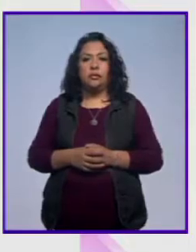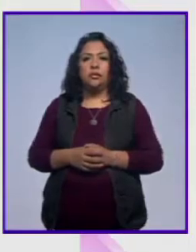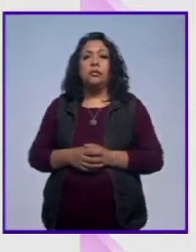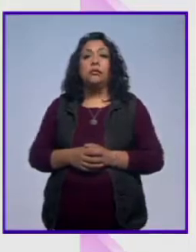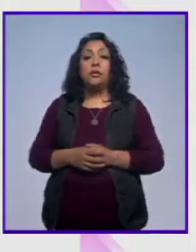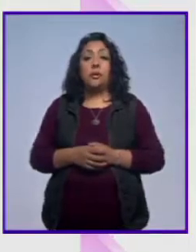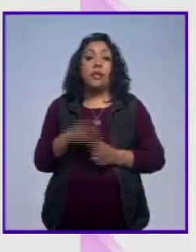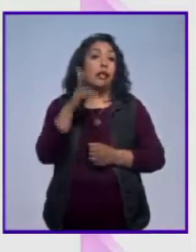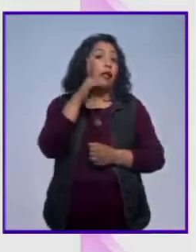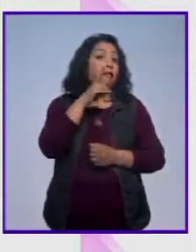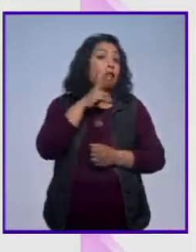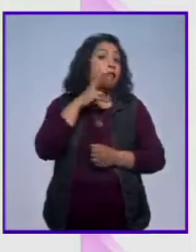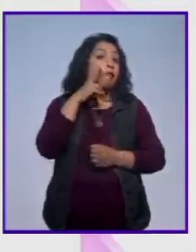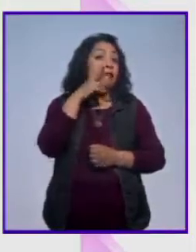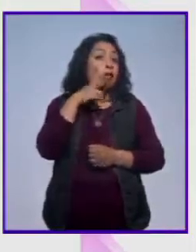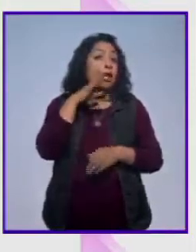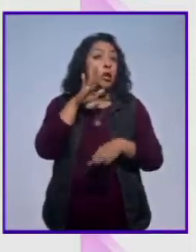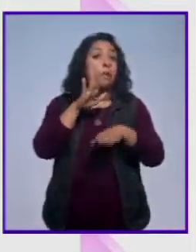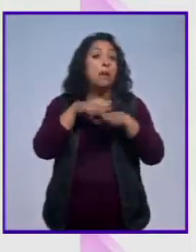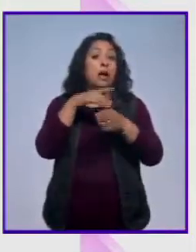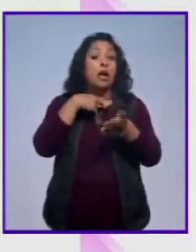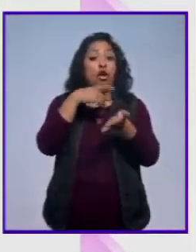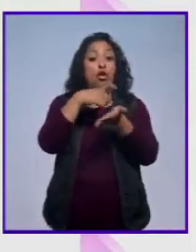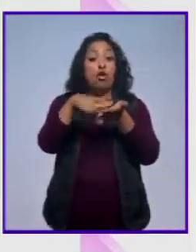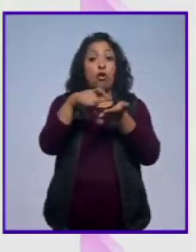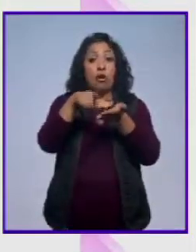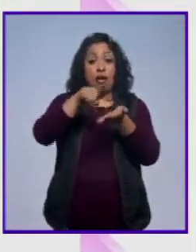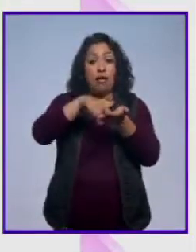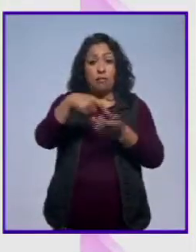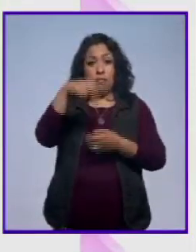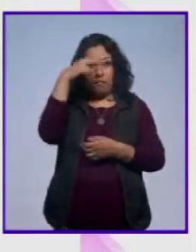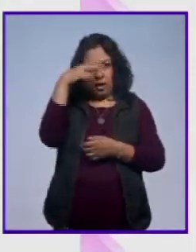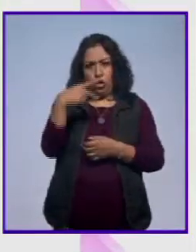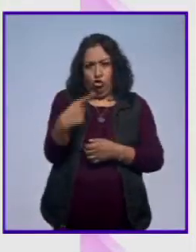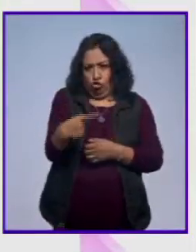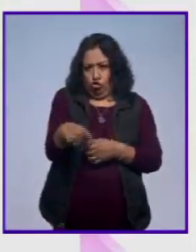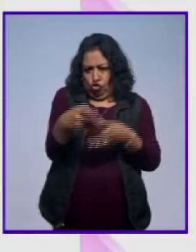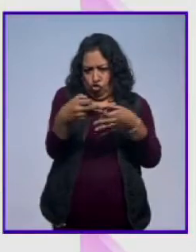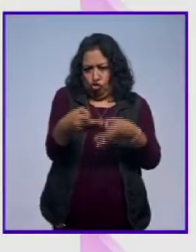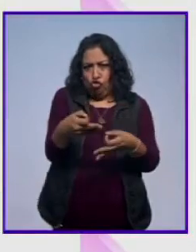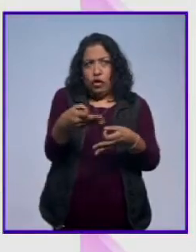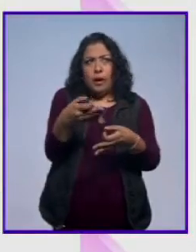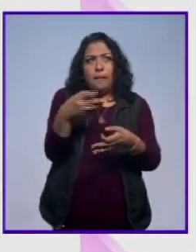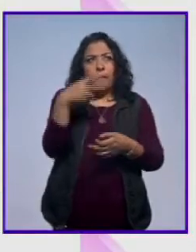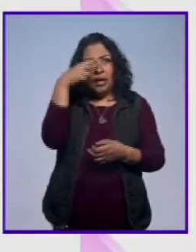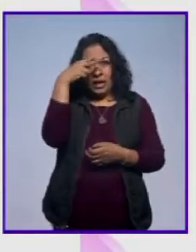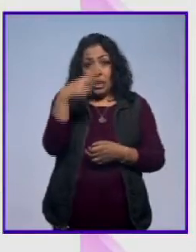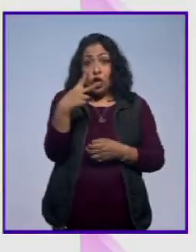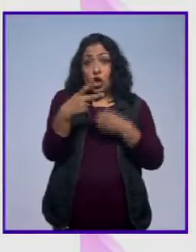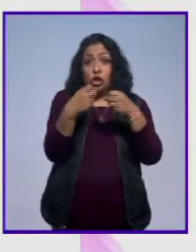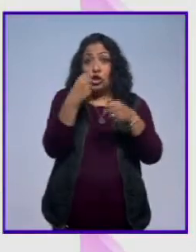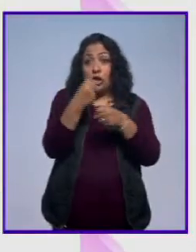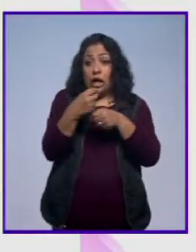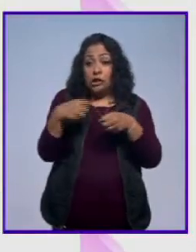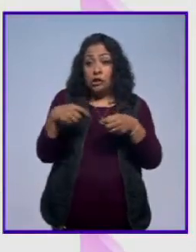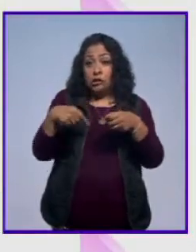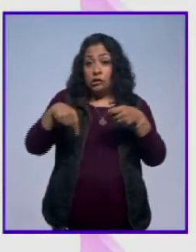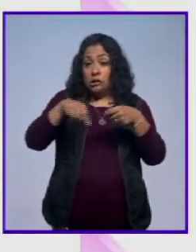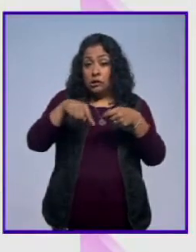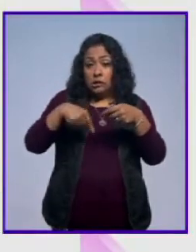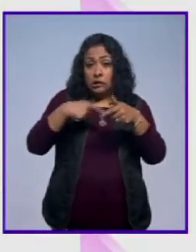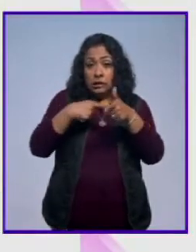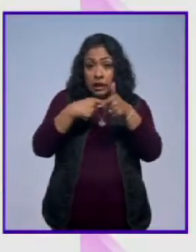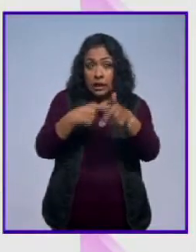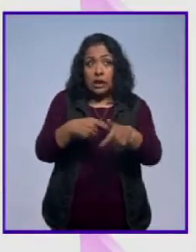El vino que más se consume en México es el vino mexicano. Esto por dos años consecutivos, lo cual significa